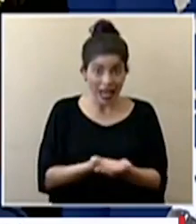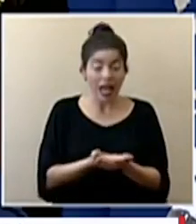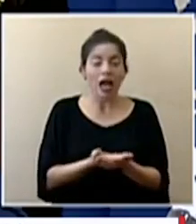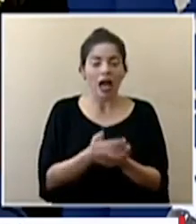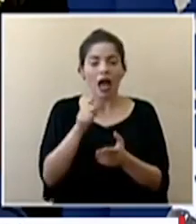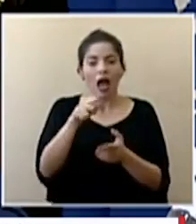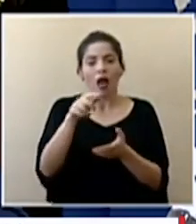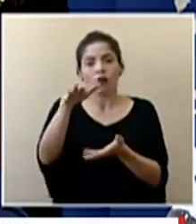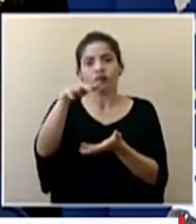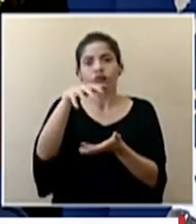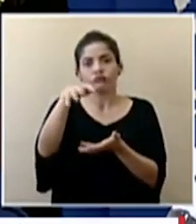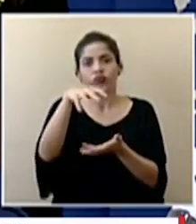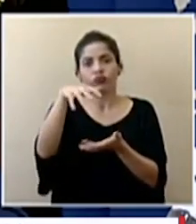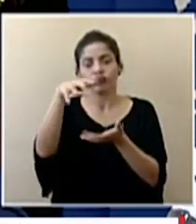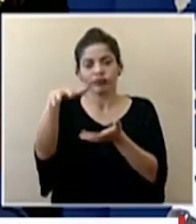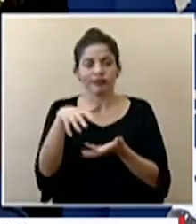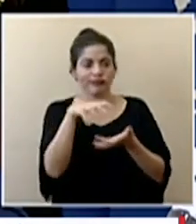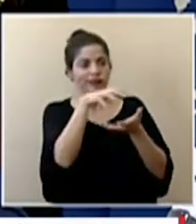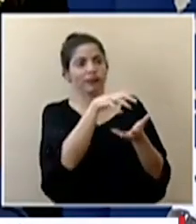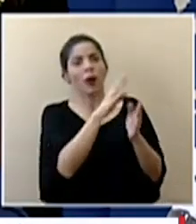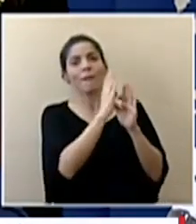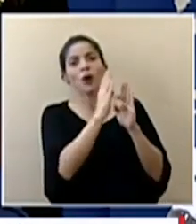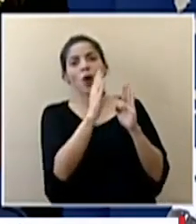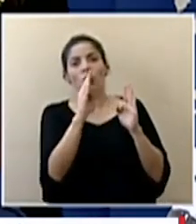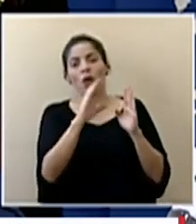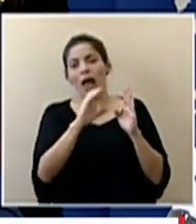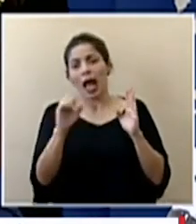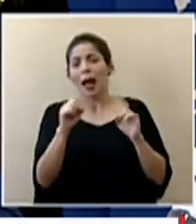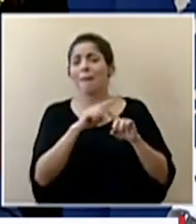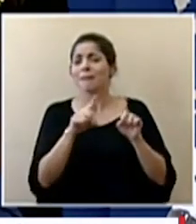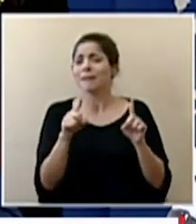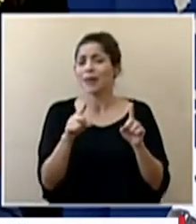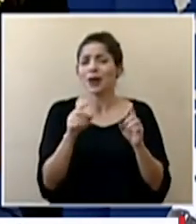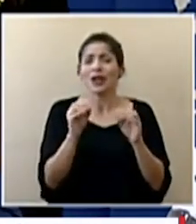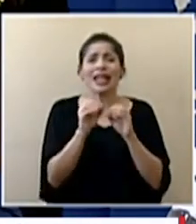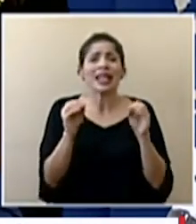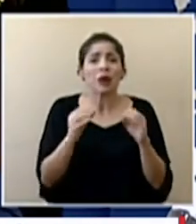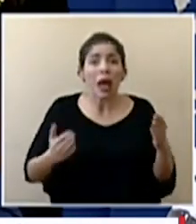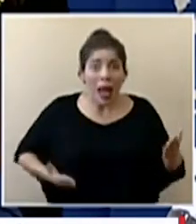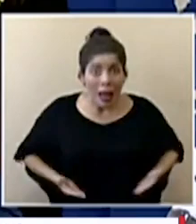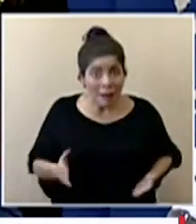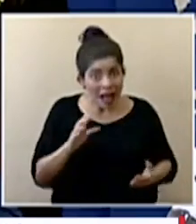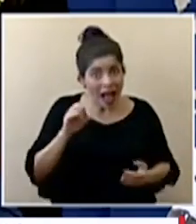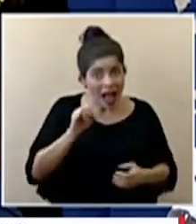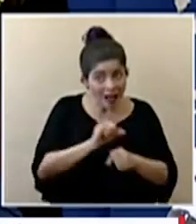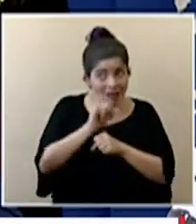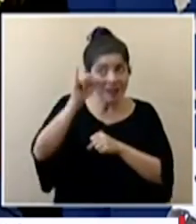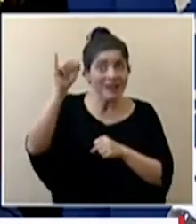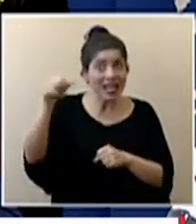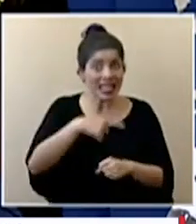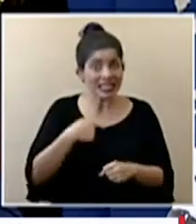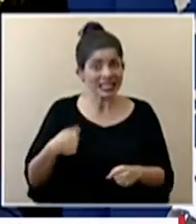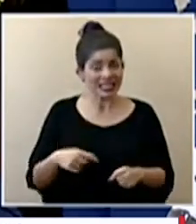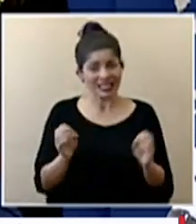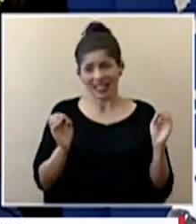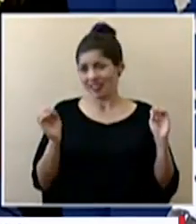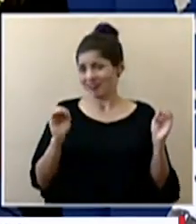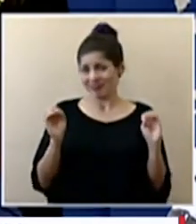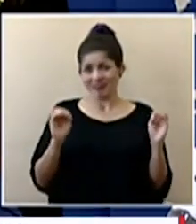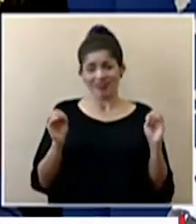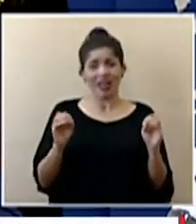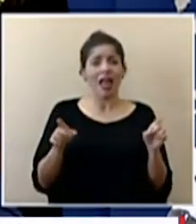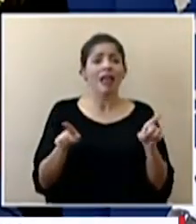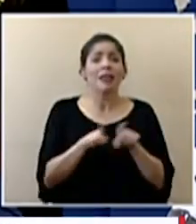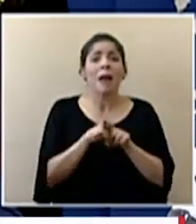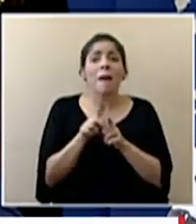almacenará en las bodegas de la caja pero no hay ningún funcionario de la caja que vaya a viajar a China ni se va a